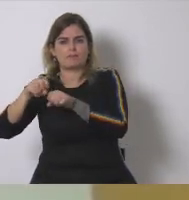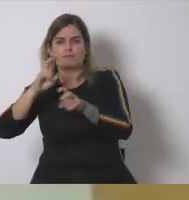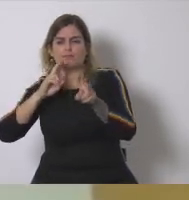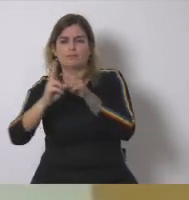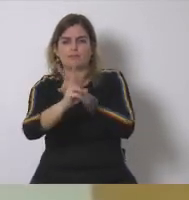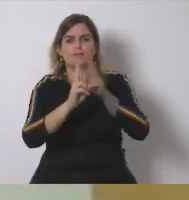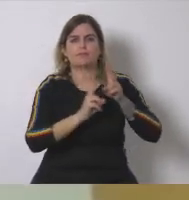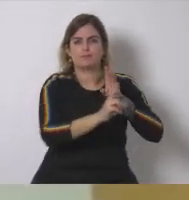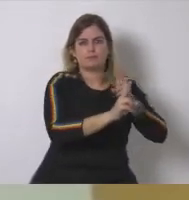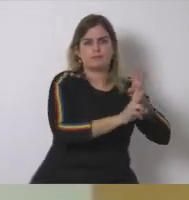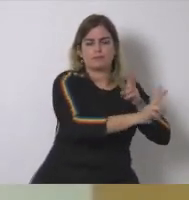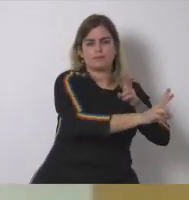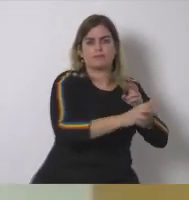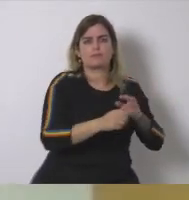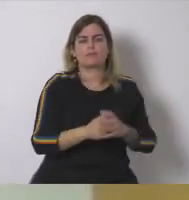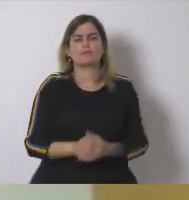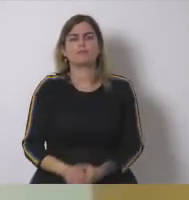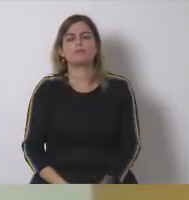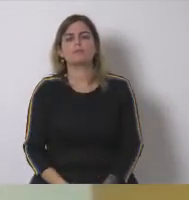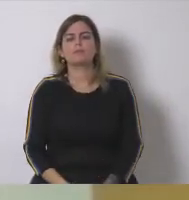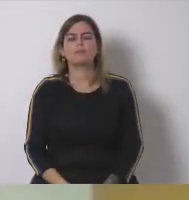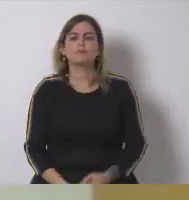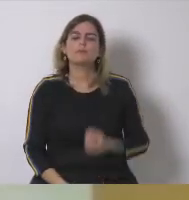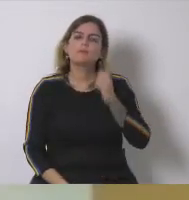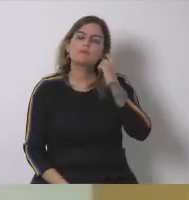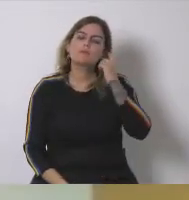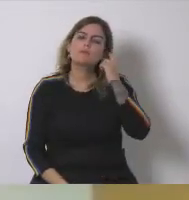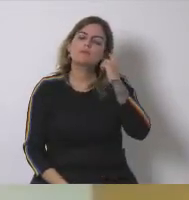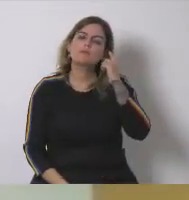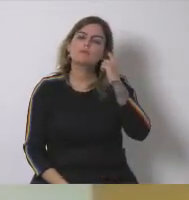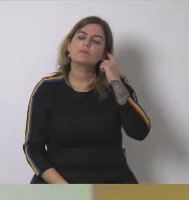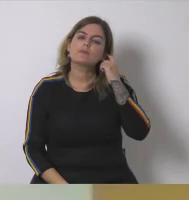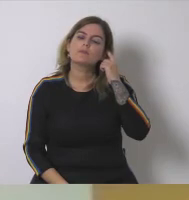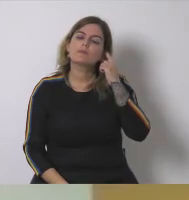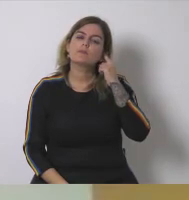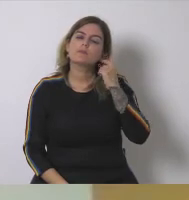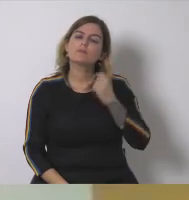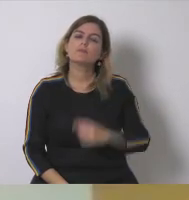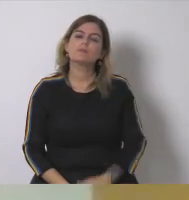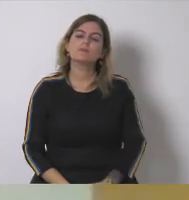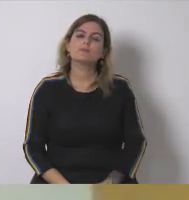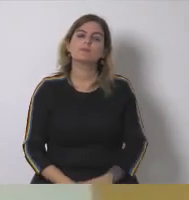palabras y después cederemos la palabra a los oradores para que respondan